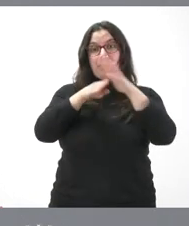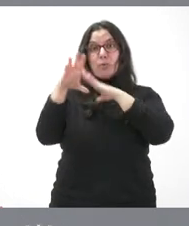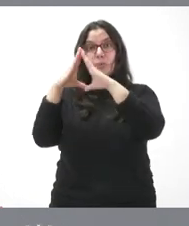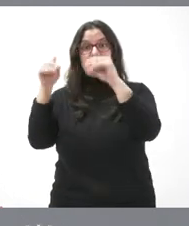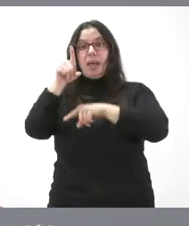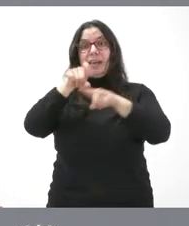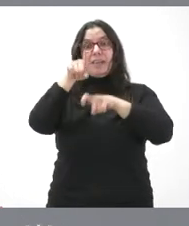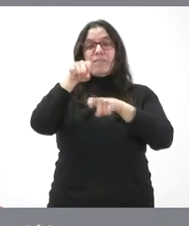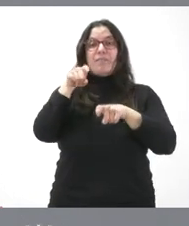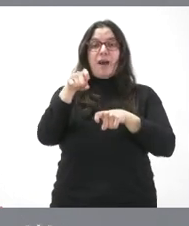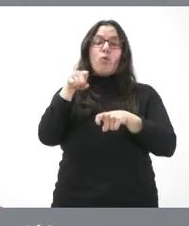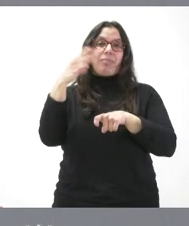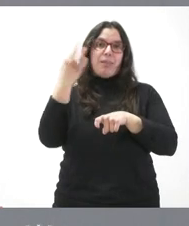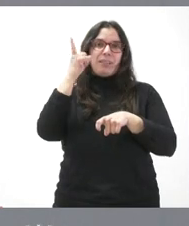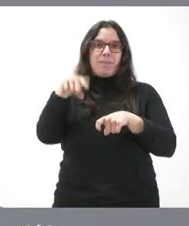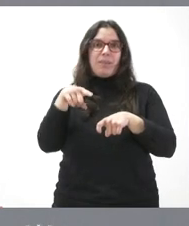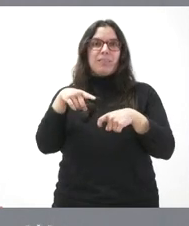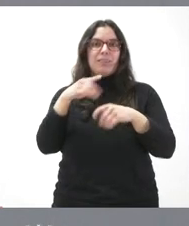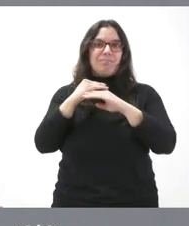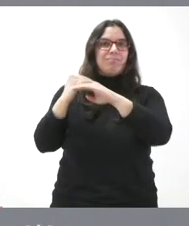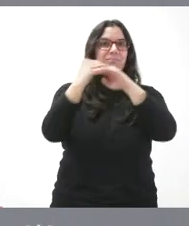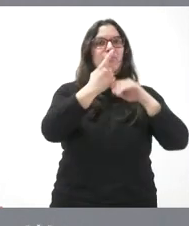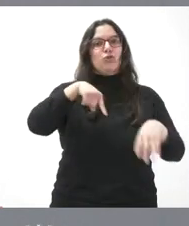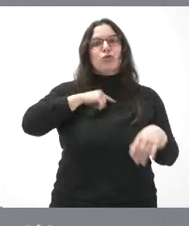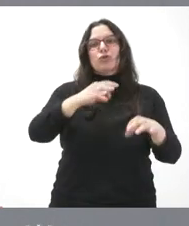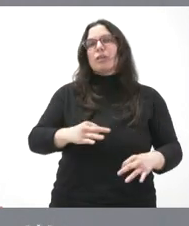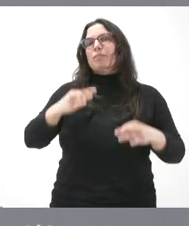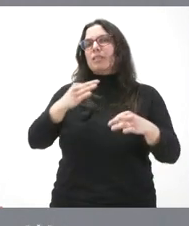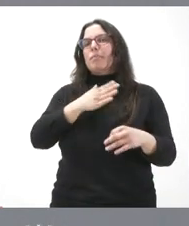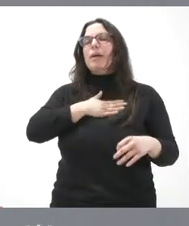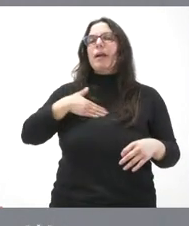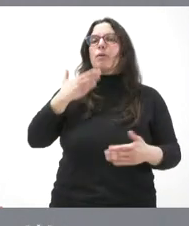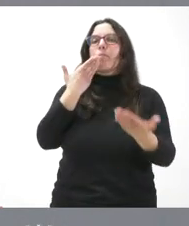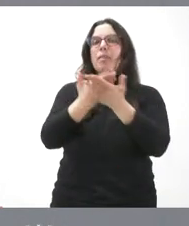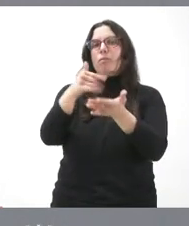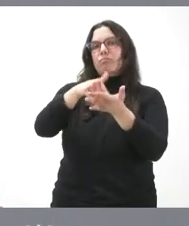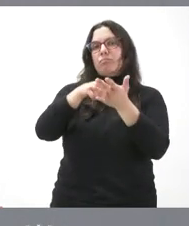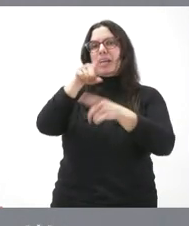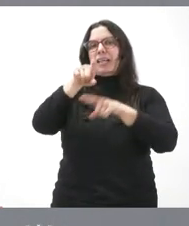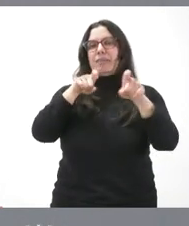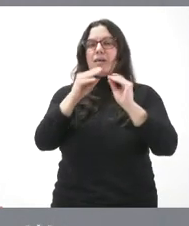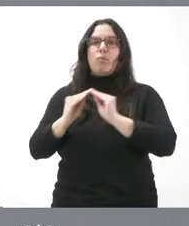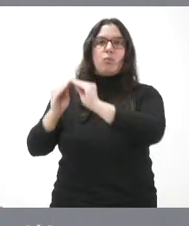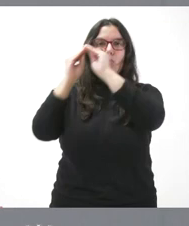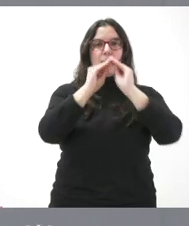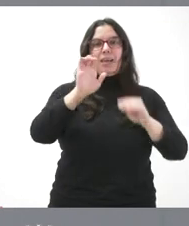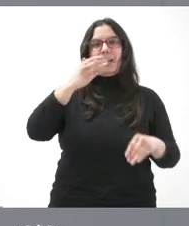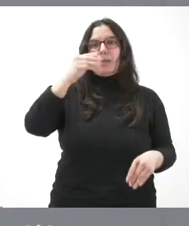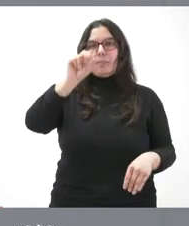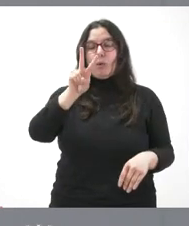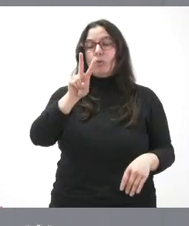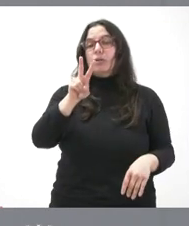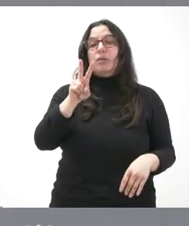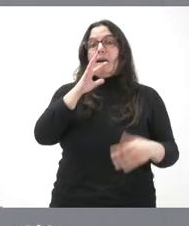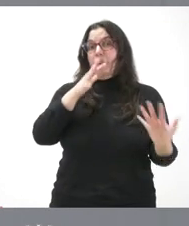defendido como comunidad autónoma la existencia de una EBAU única y esto lo seguimos defendiendo en el momento